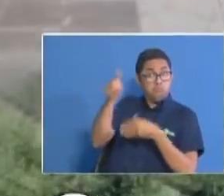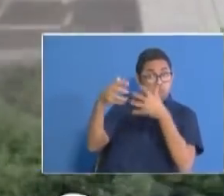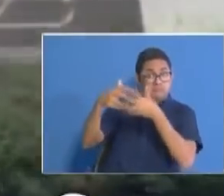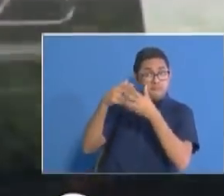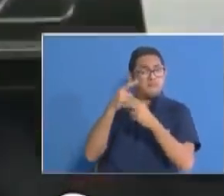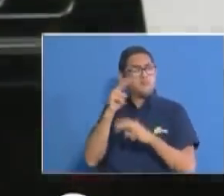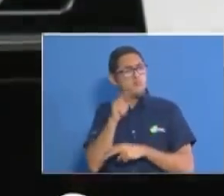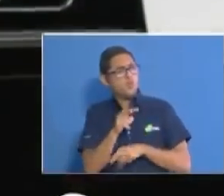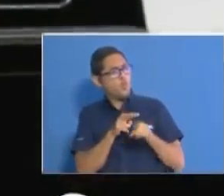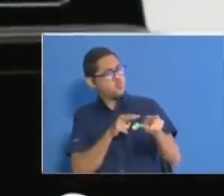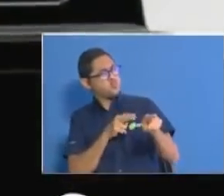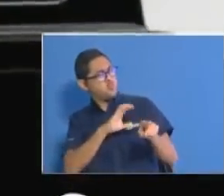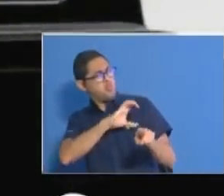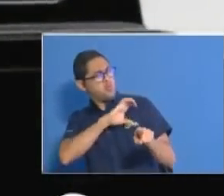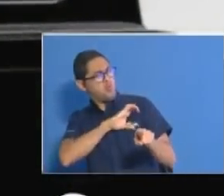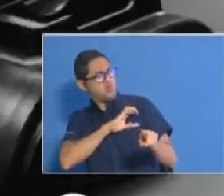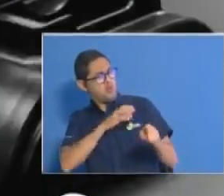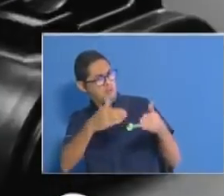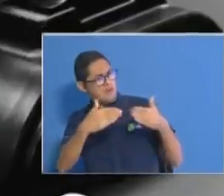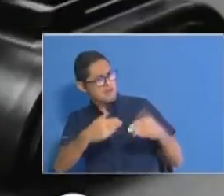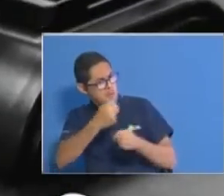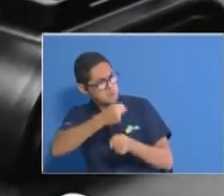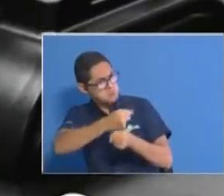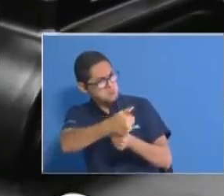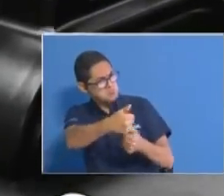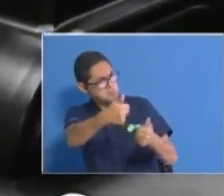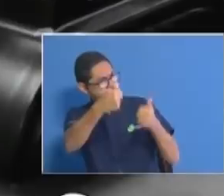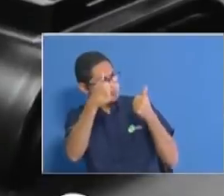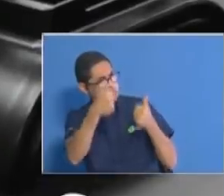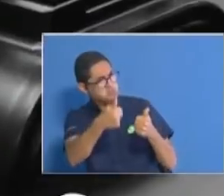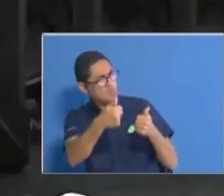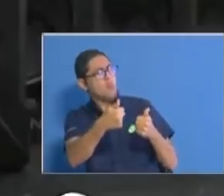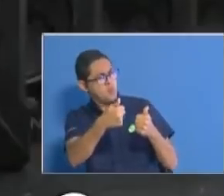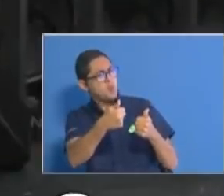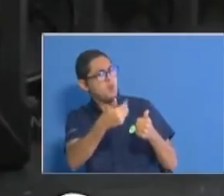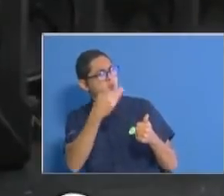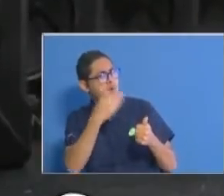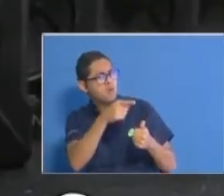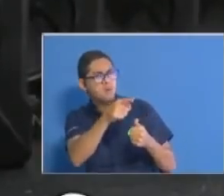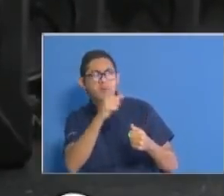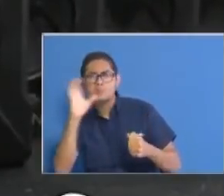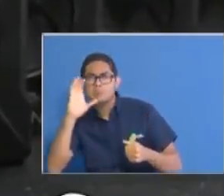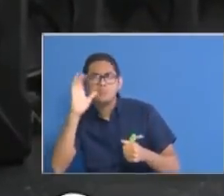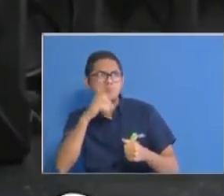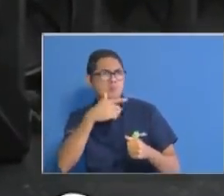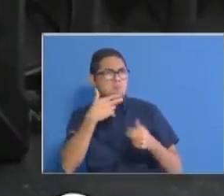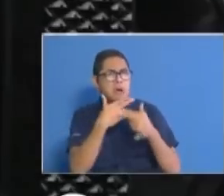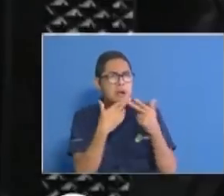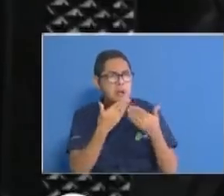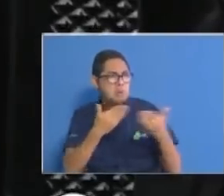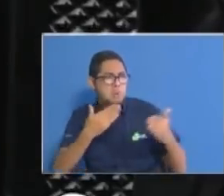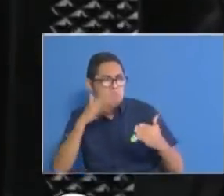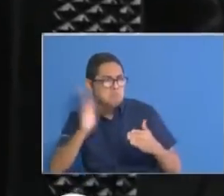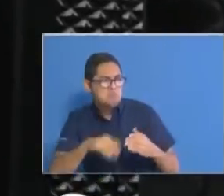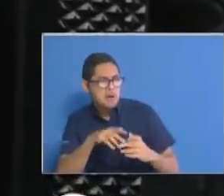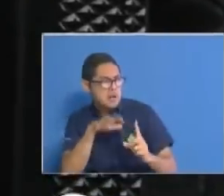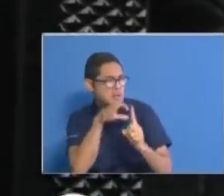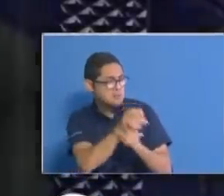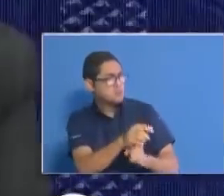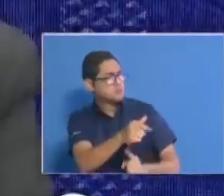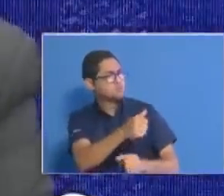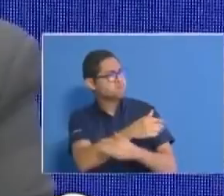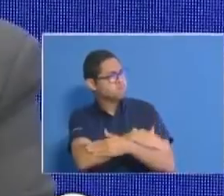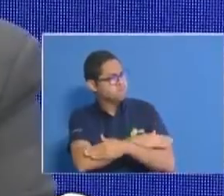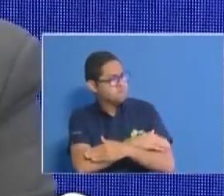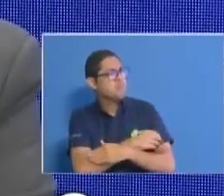realizan las unidades de la Fuerza Pública de Panamá para combatir el delito ante esta crisis del COVID-19